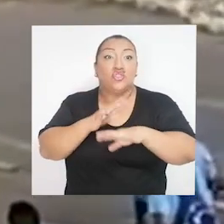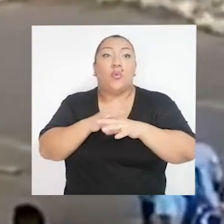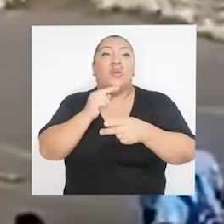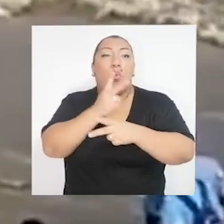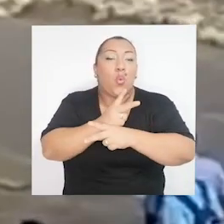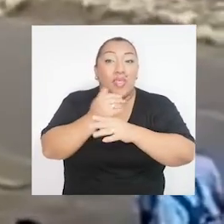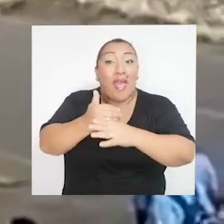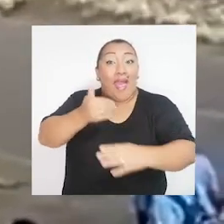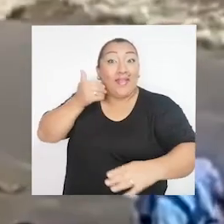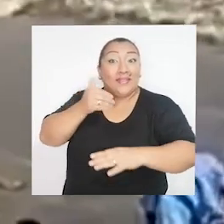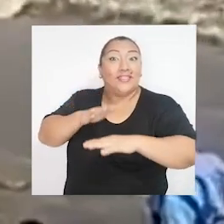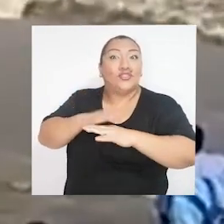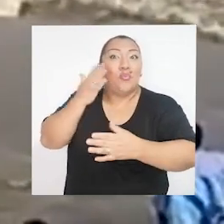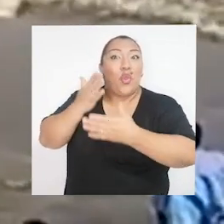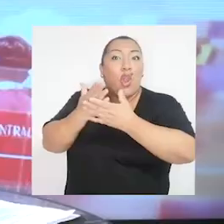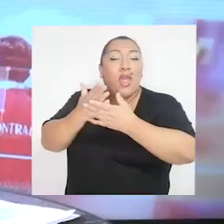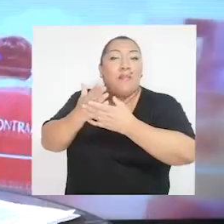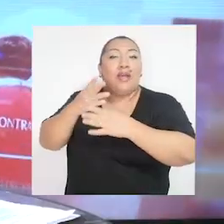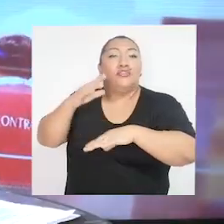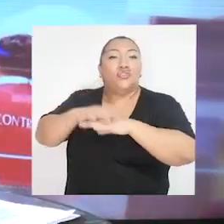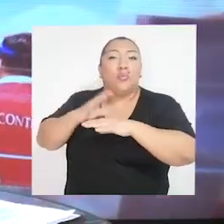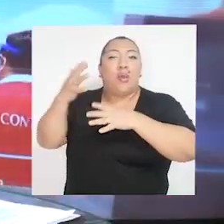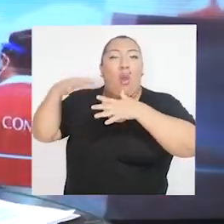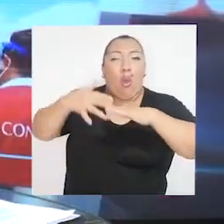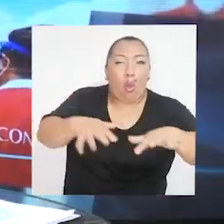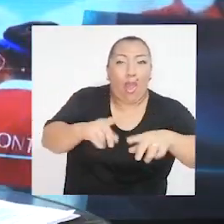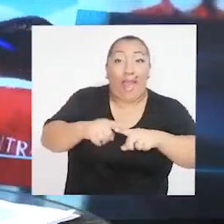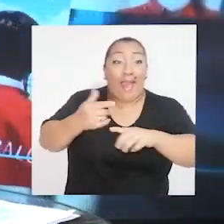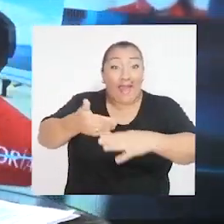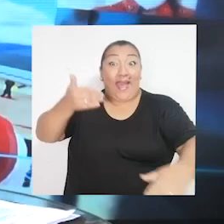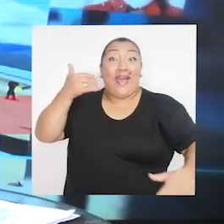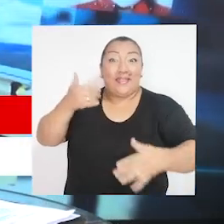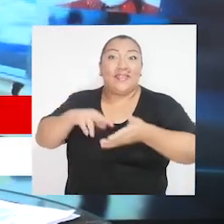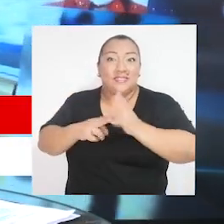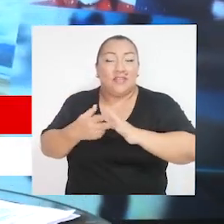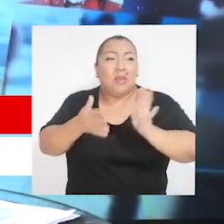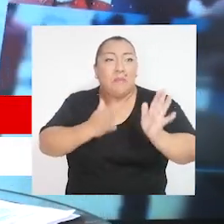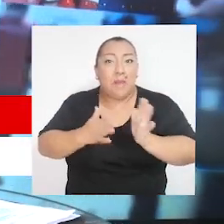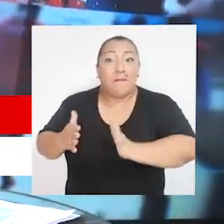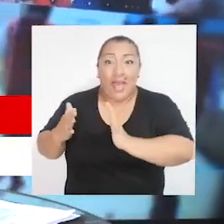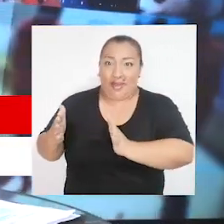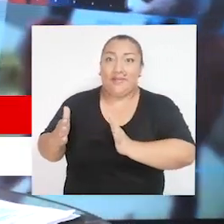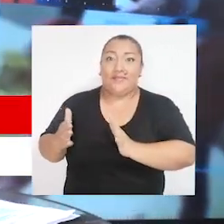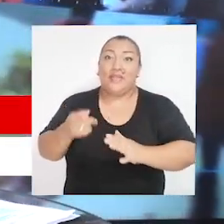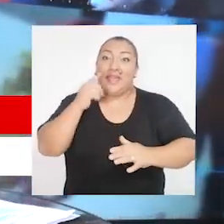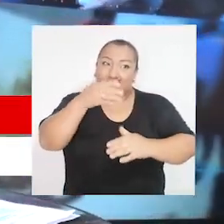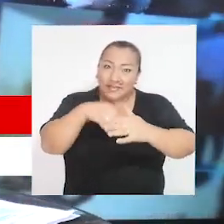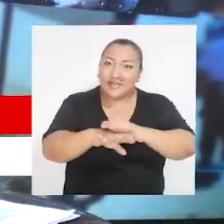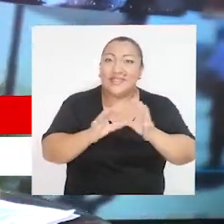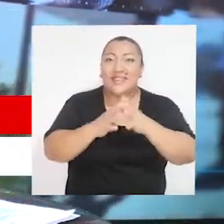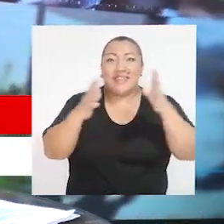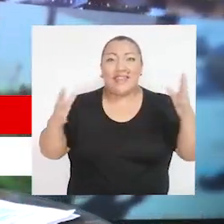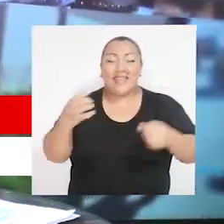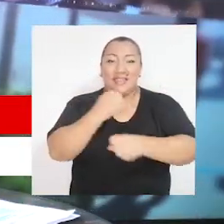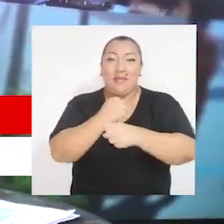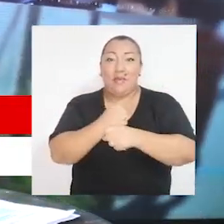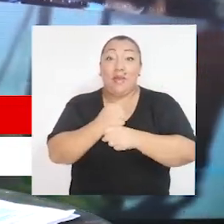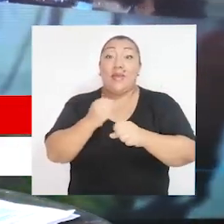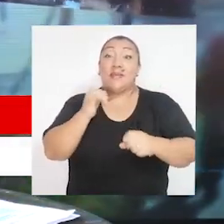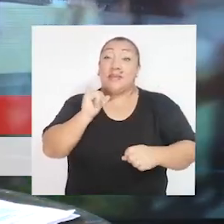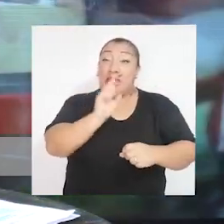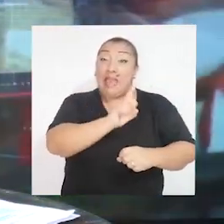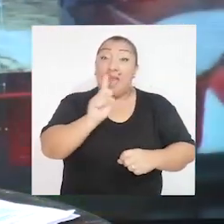Este plan de prevención y reducción de riesgos de desastres es un instrumento dentro de este gran